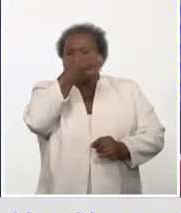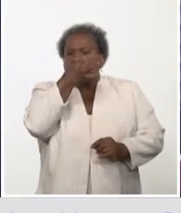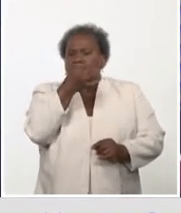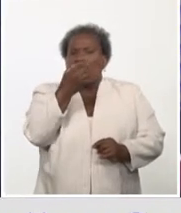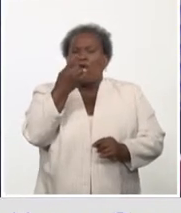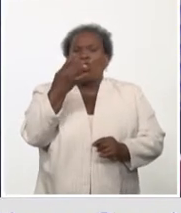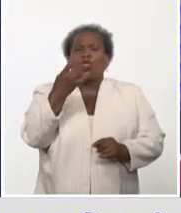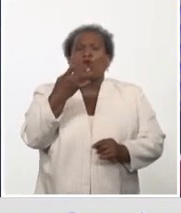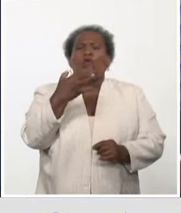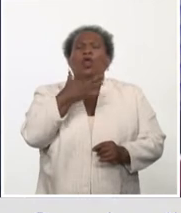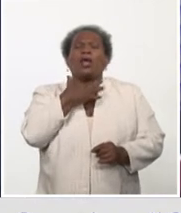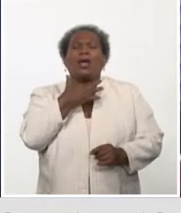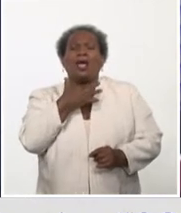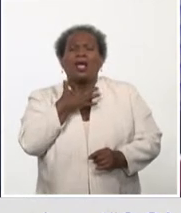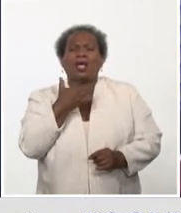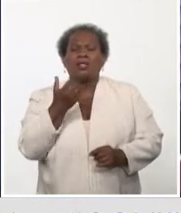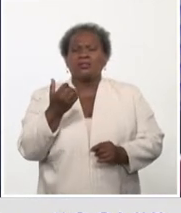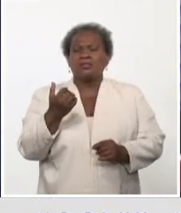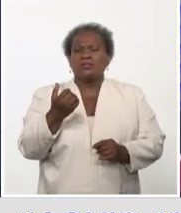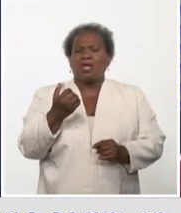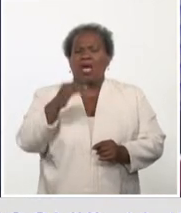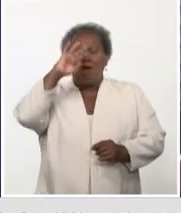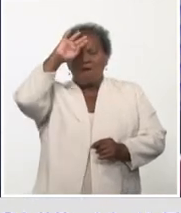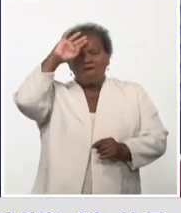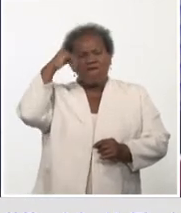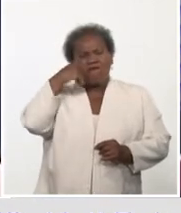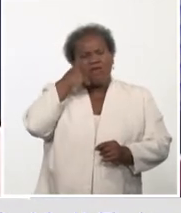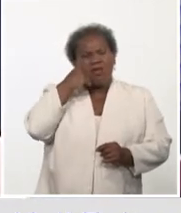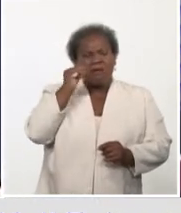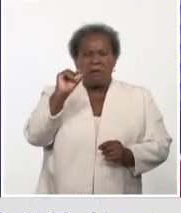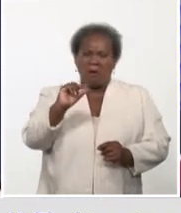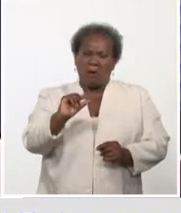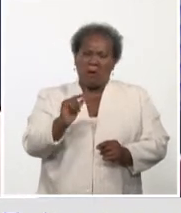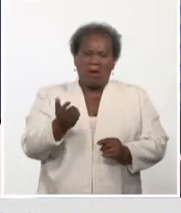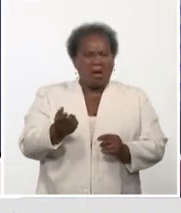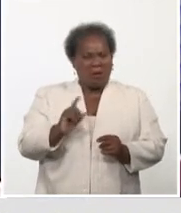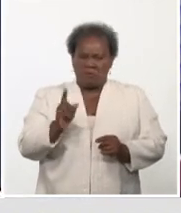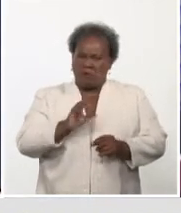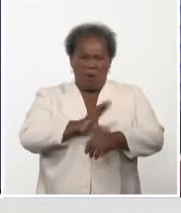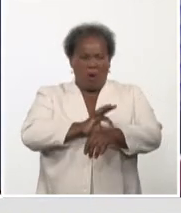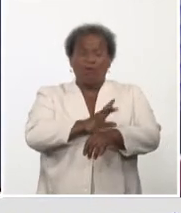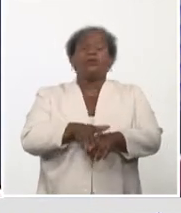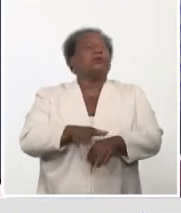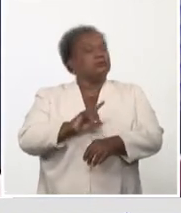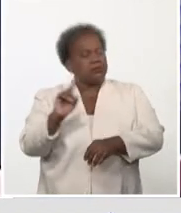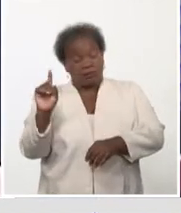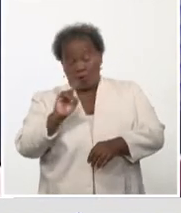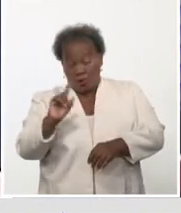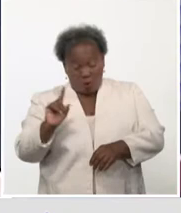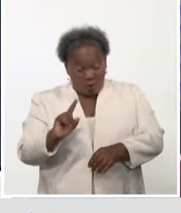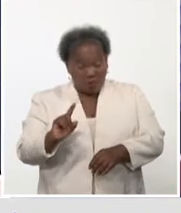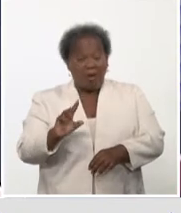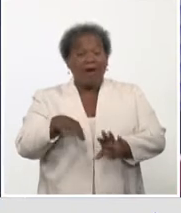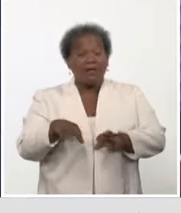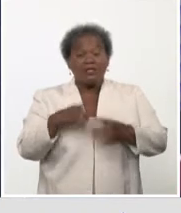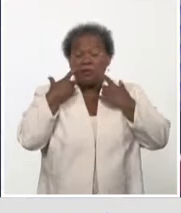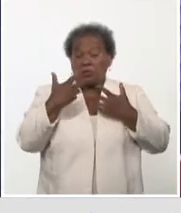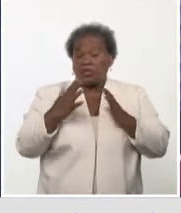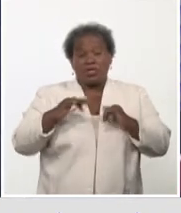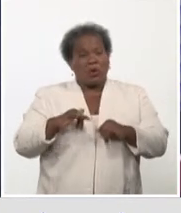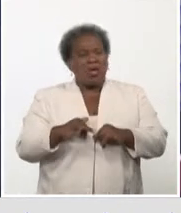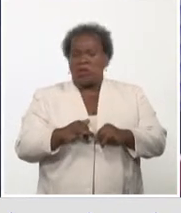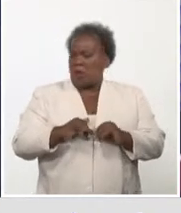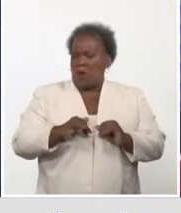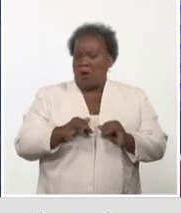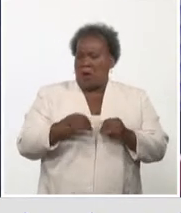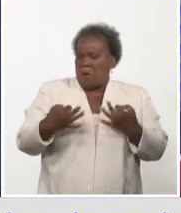garganta, una fiebrecita. Y esto, un poco que a veces no se le da importancia. En el medio de una